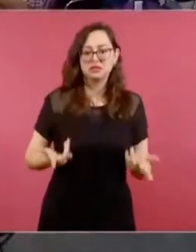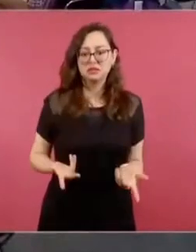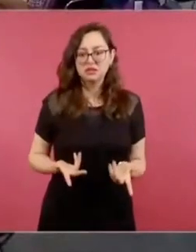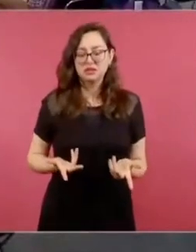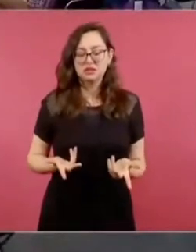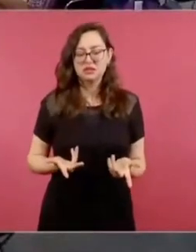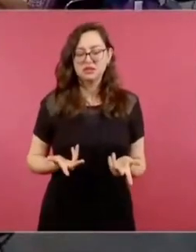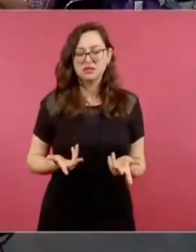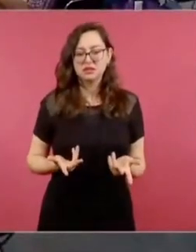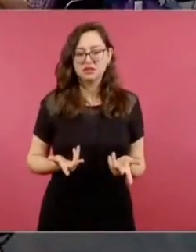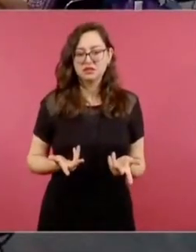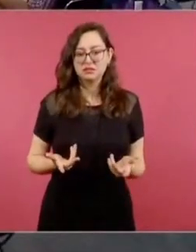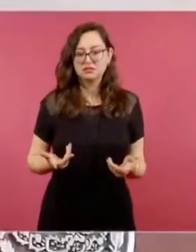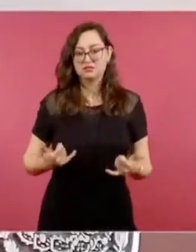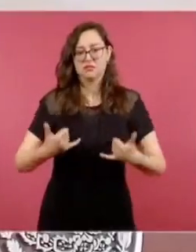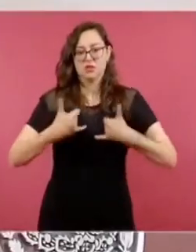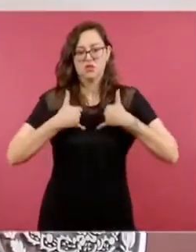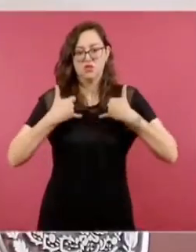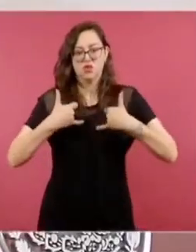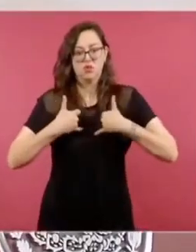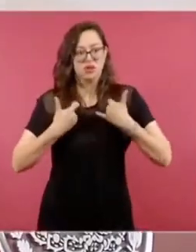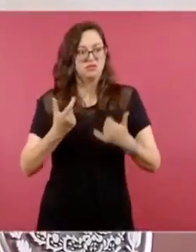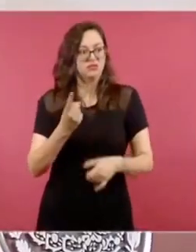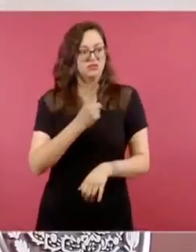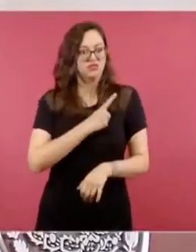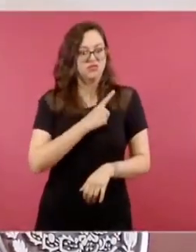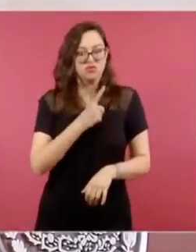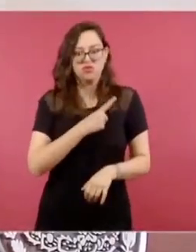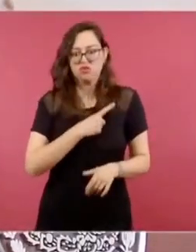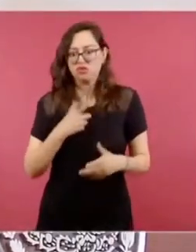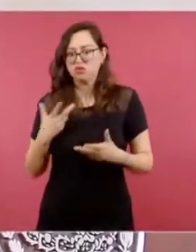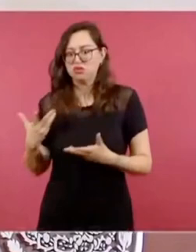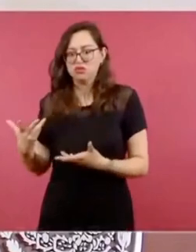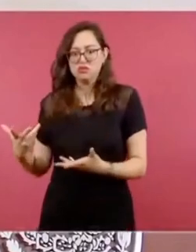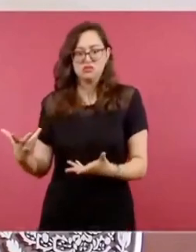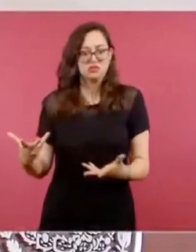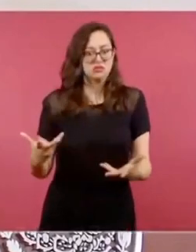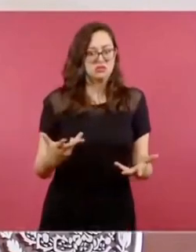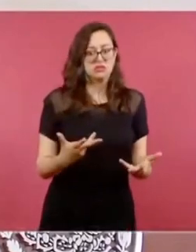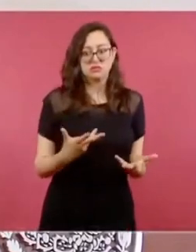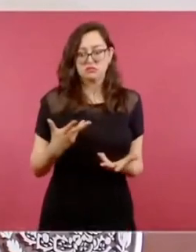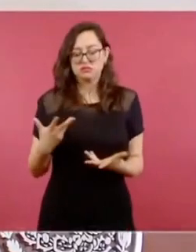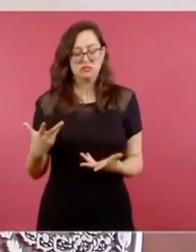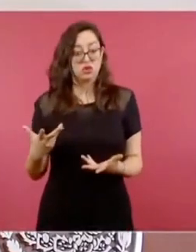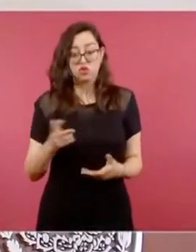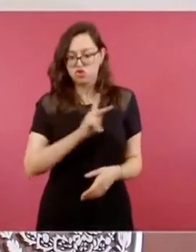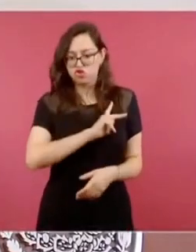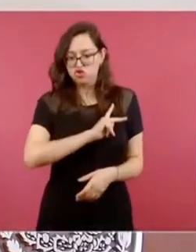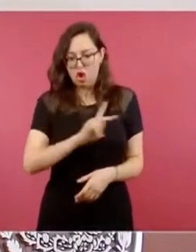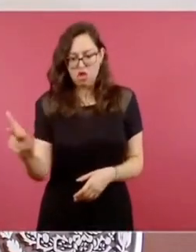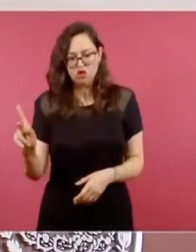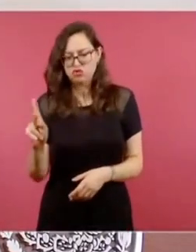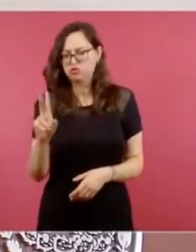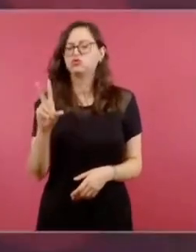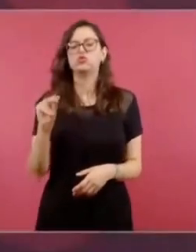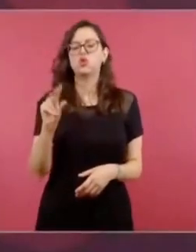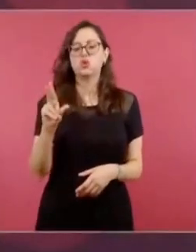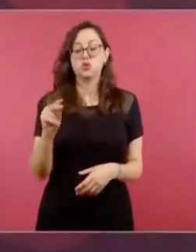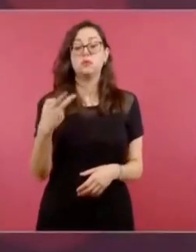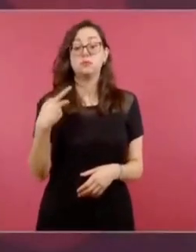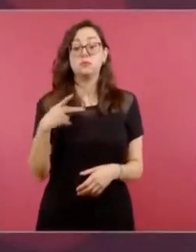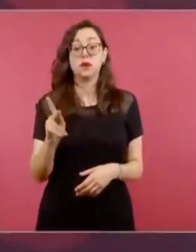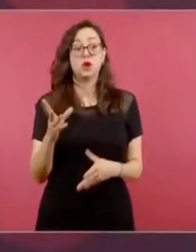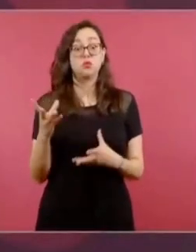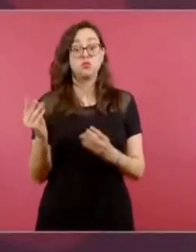Entonces, ¿qué hacen los jóvenes?, no estoy generalizando, pero sí todo eso produce